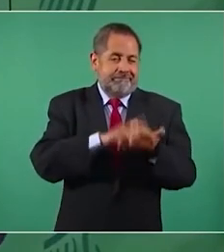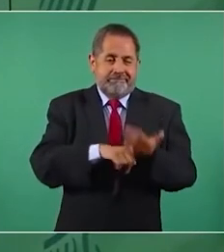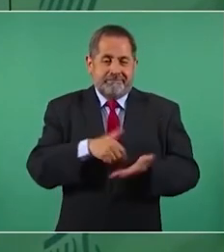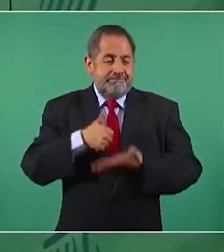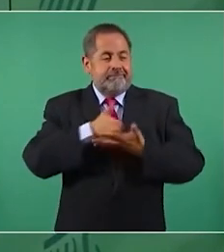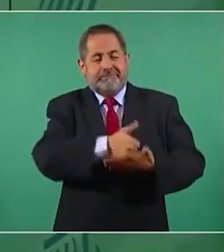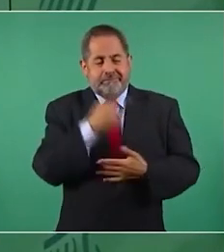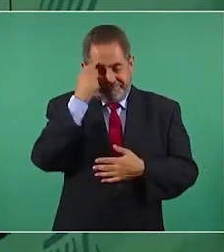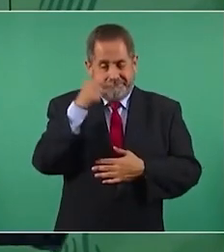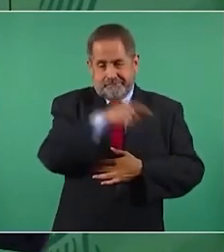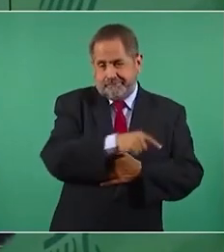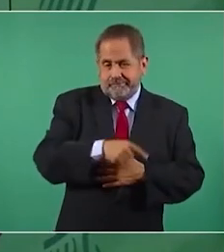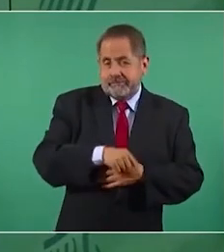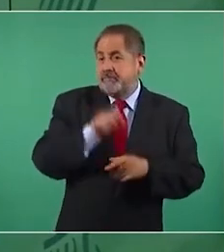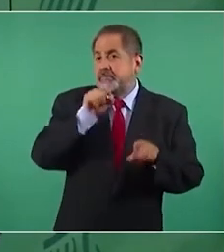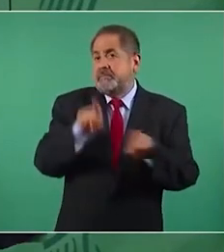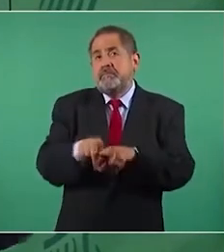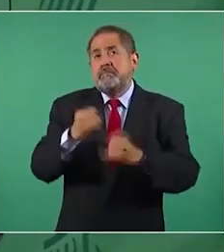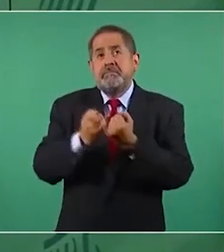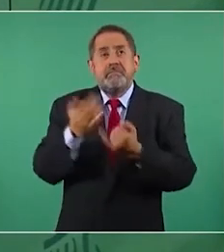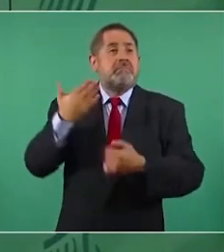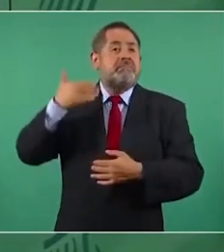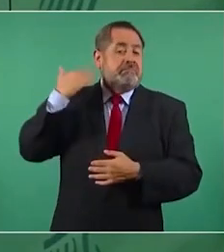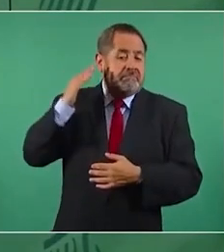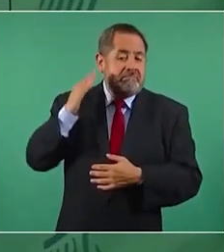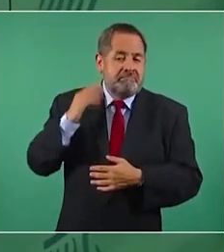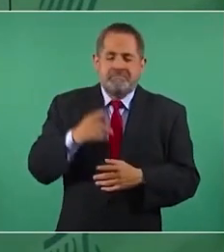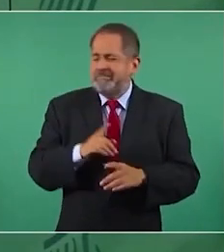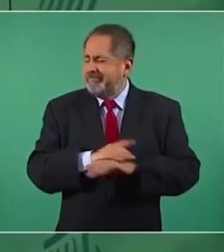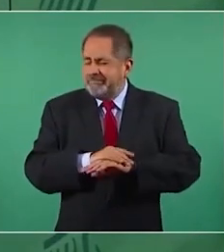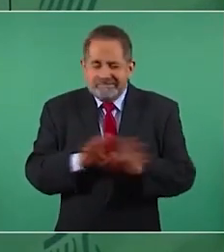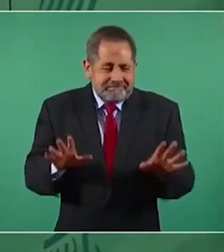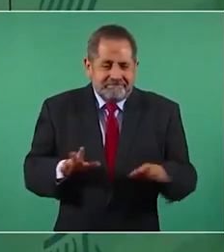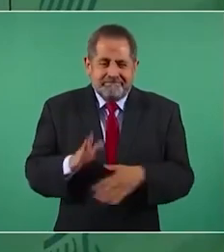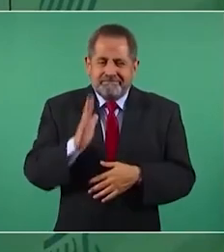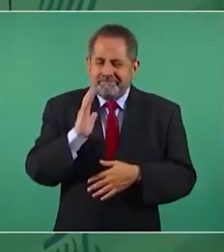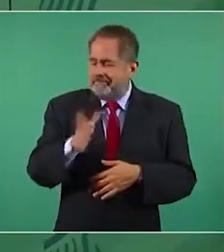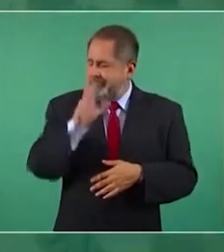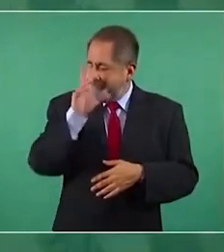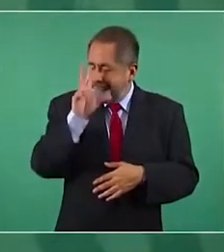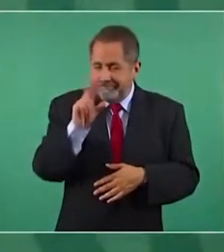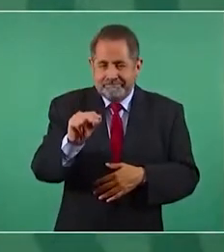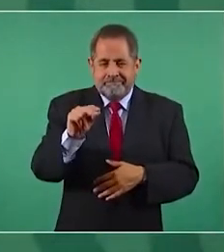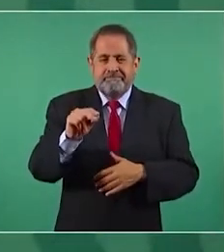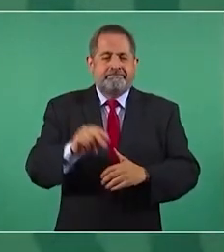va a ayudar que es el mismo tiempo de antes pues no